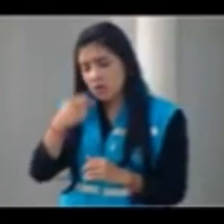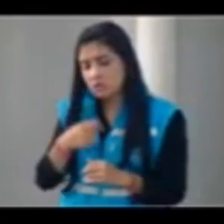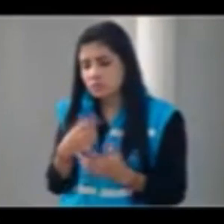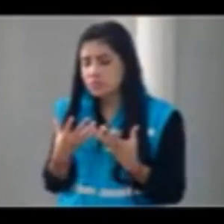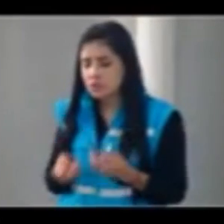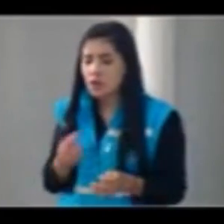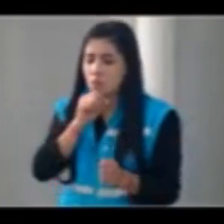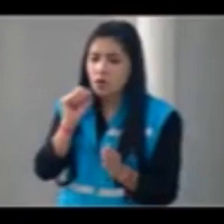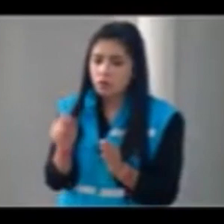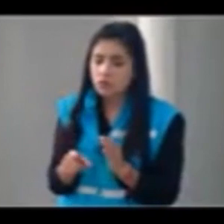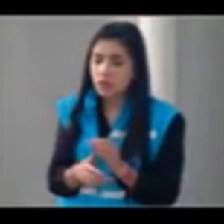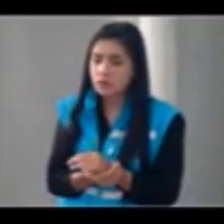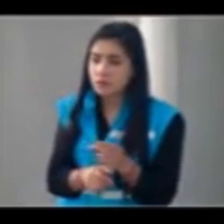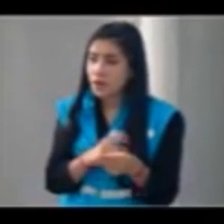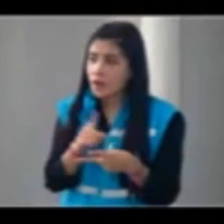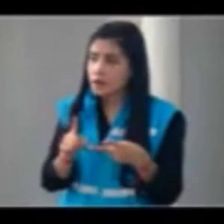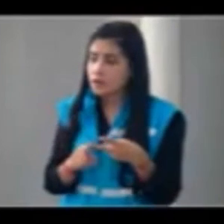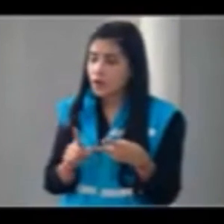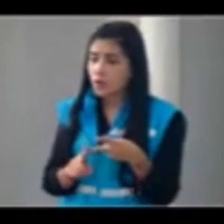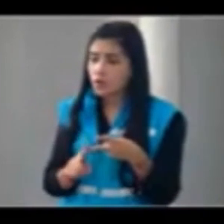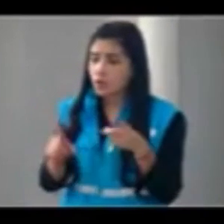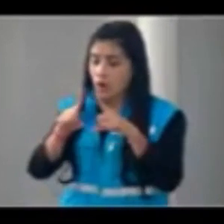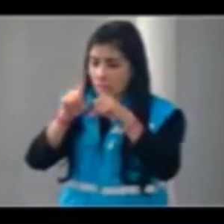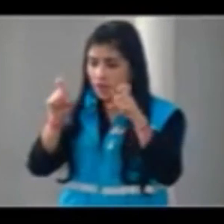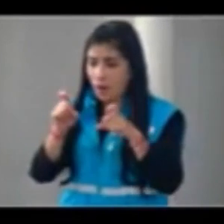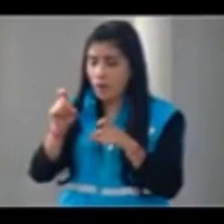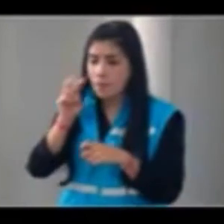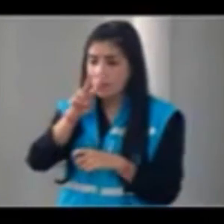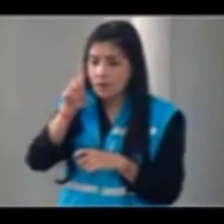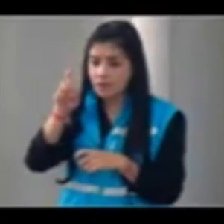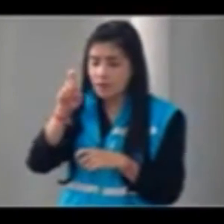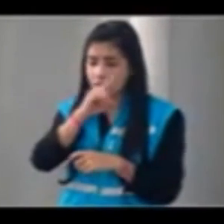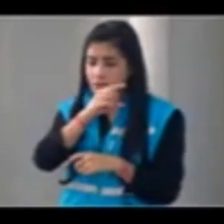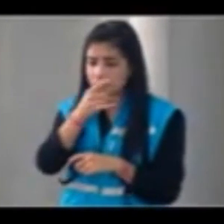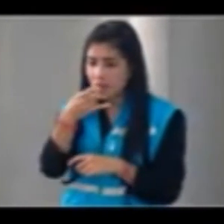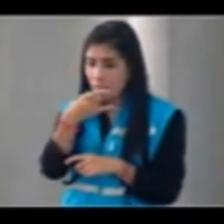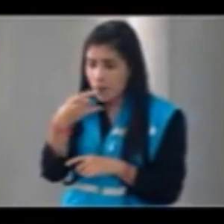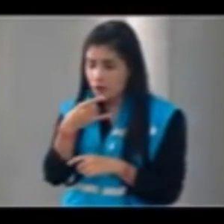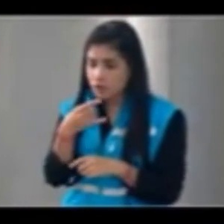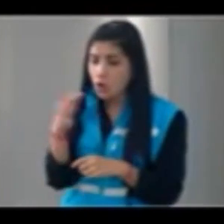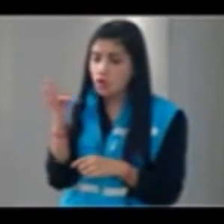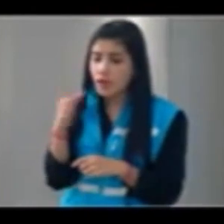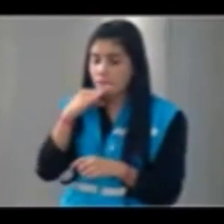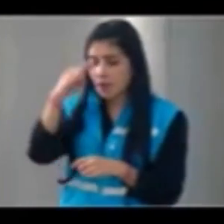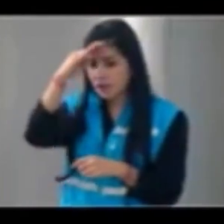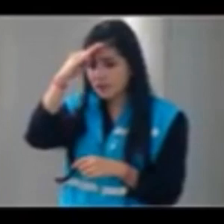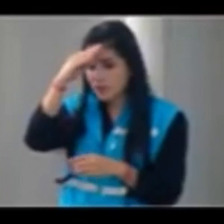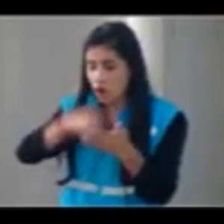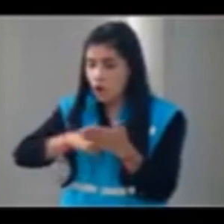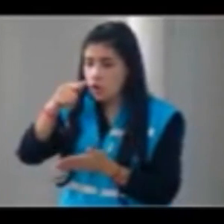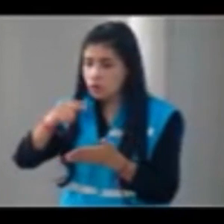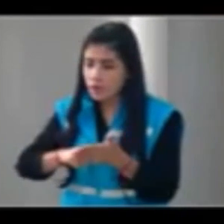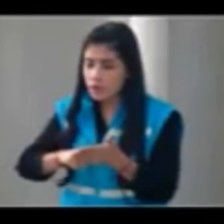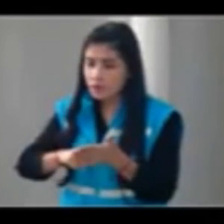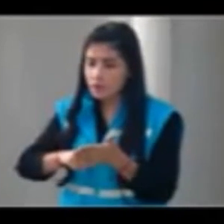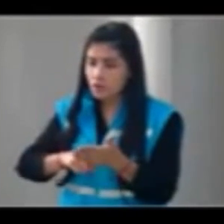El segundo tema, todo esto en orden cronológico, es que el 26 de marzo, en medio de la pandemia, Telemedellín contrató con el Centro Nacional de Consultoría, por